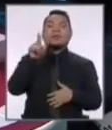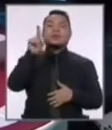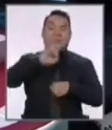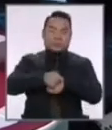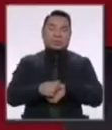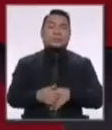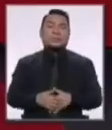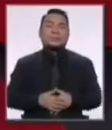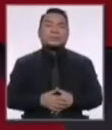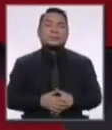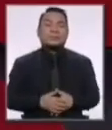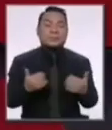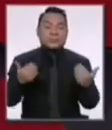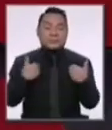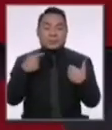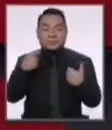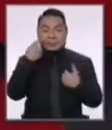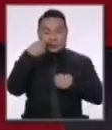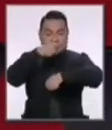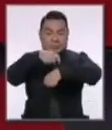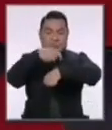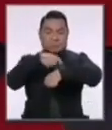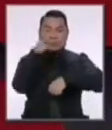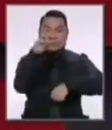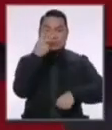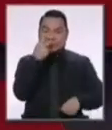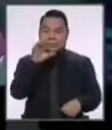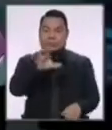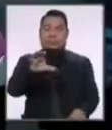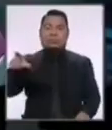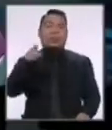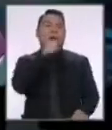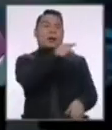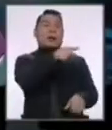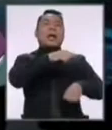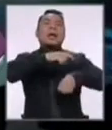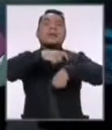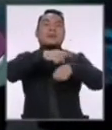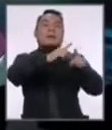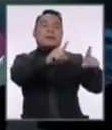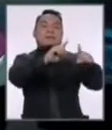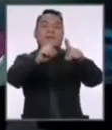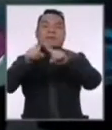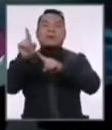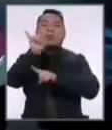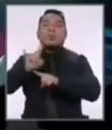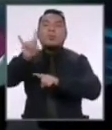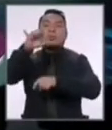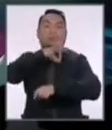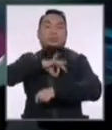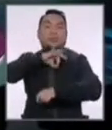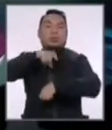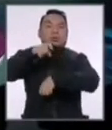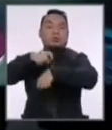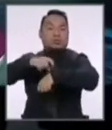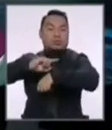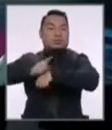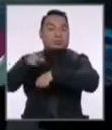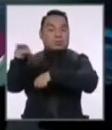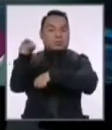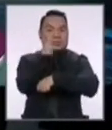un minuto. Y los tienen al frente también, los ven, por eso queremos un poco dividir el tiempo para que puedan todos participar,